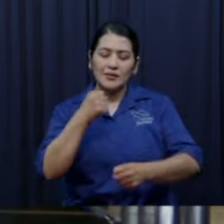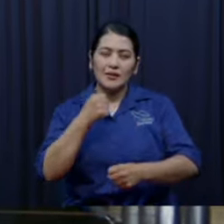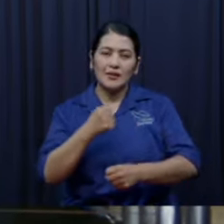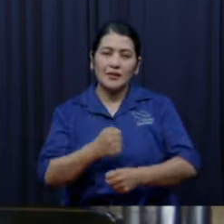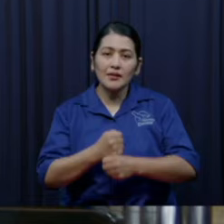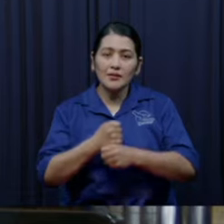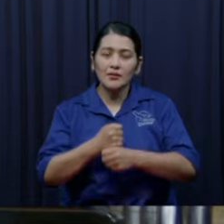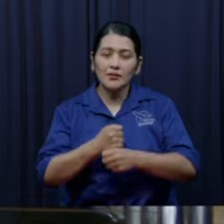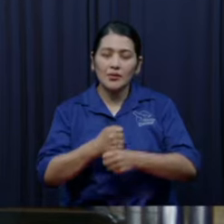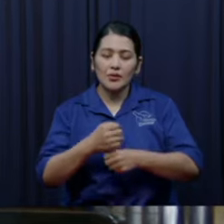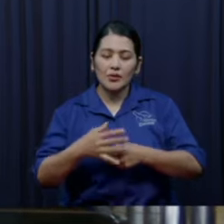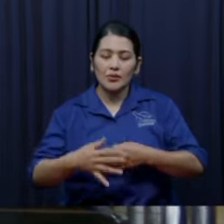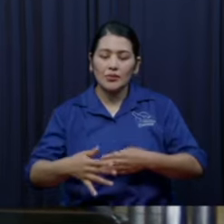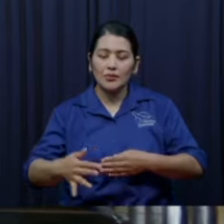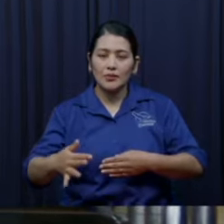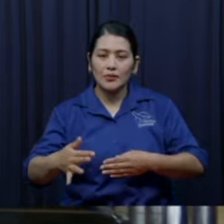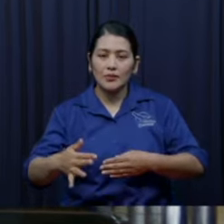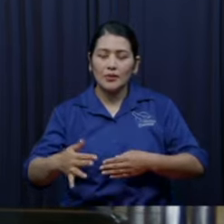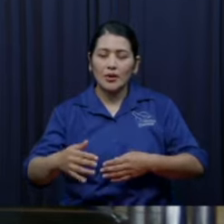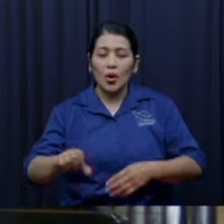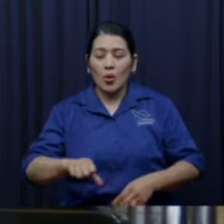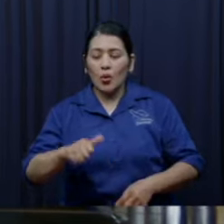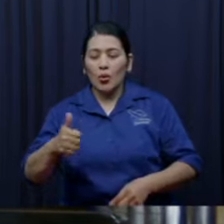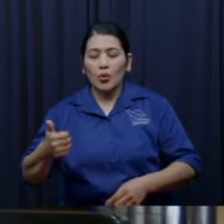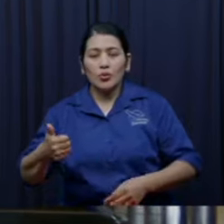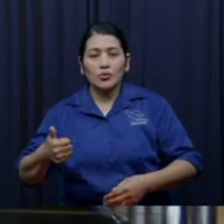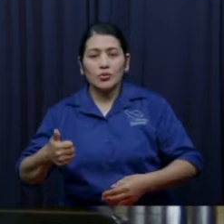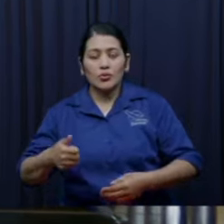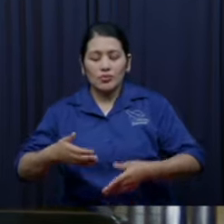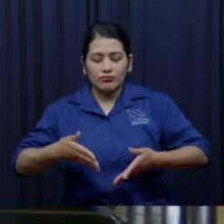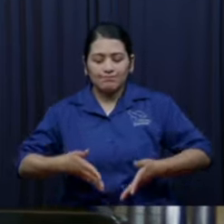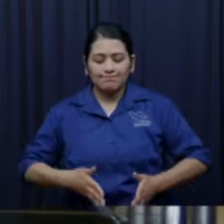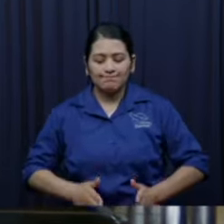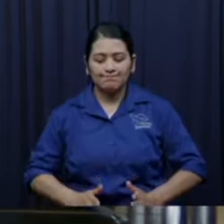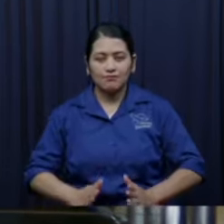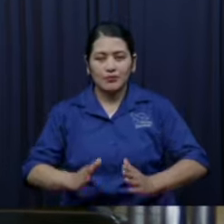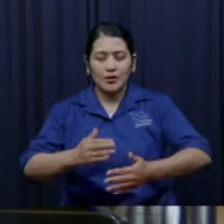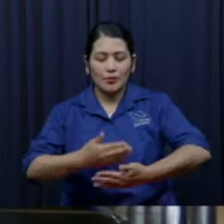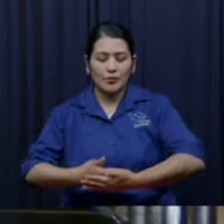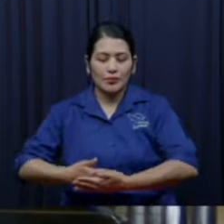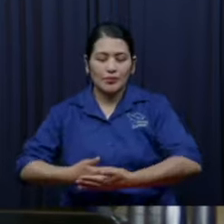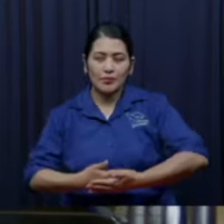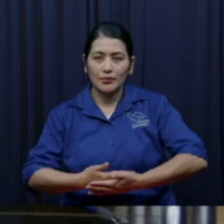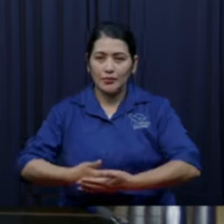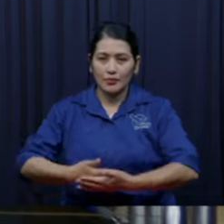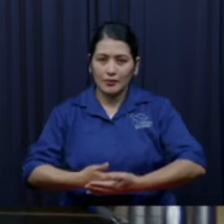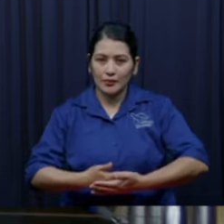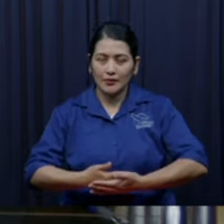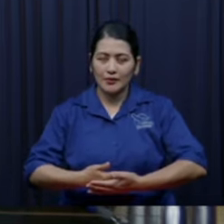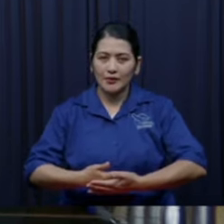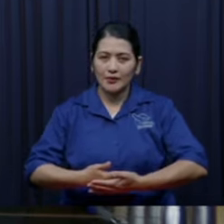me hubieras tolerado lo que te le toleras a este entonces usted le dice sí pero es que este me agarró cansado